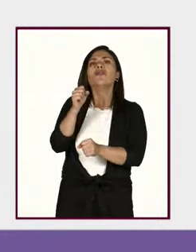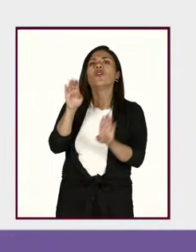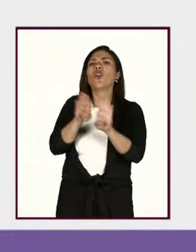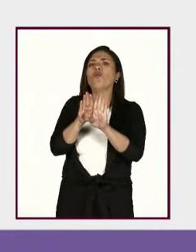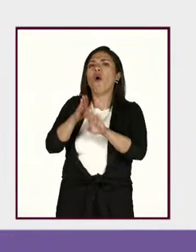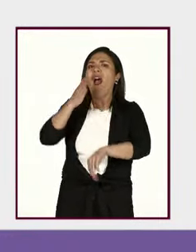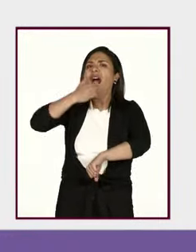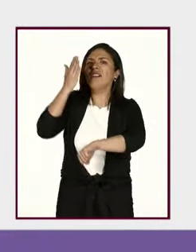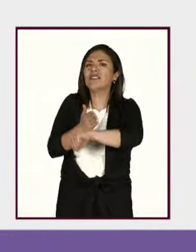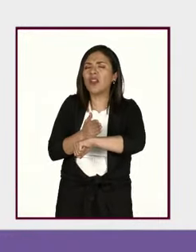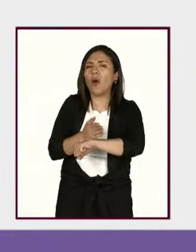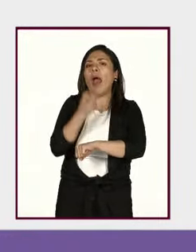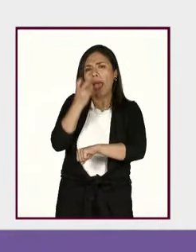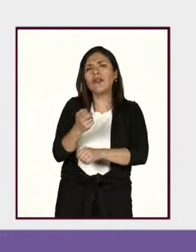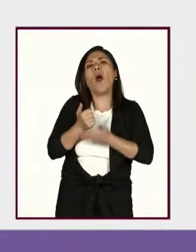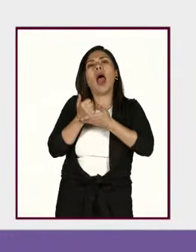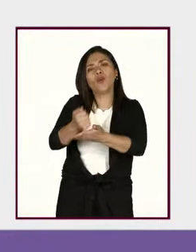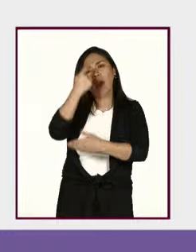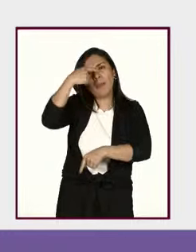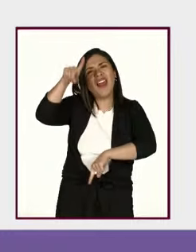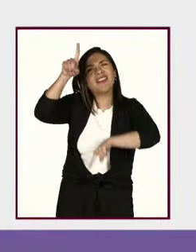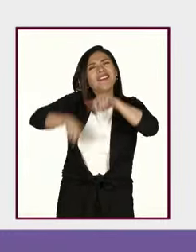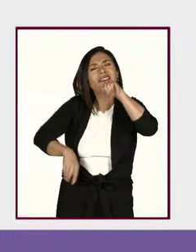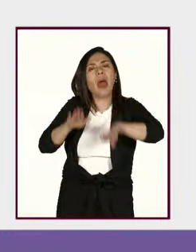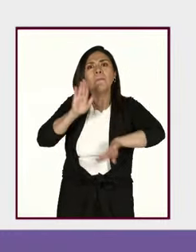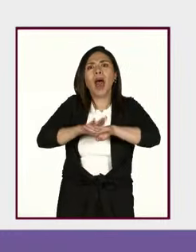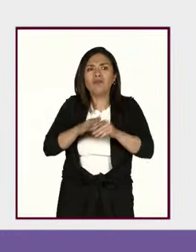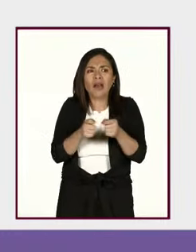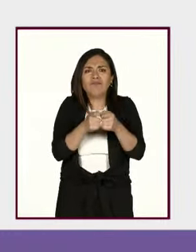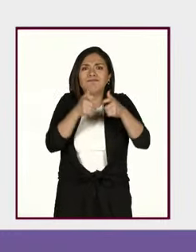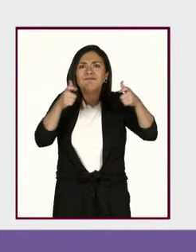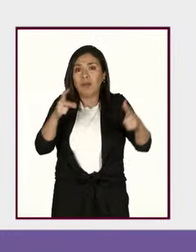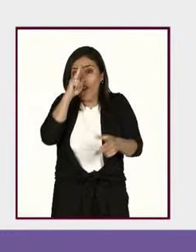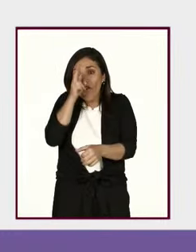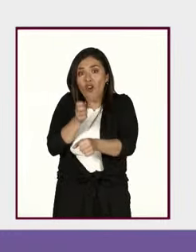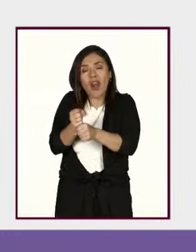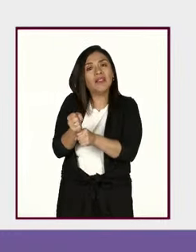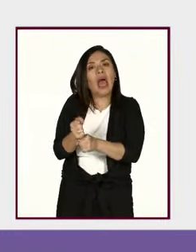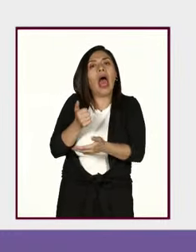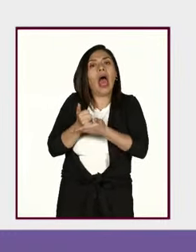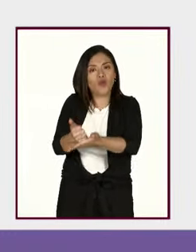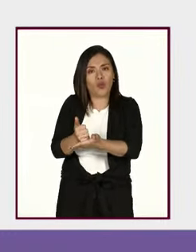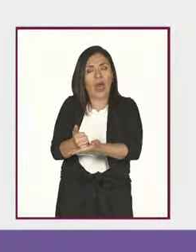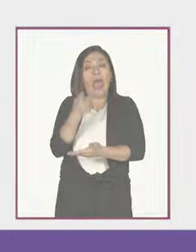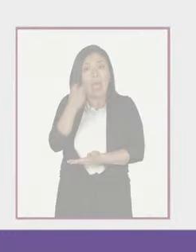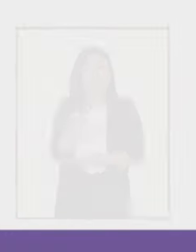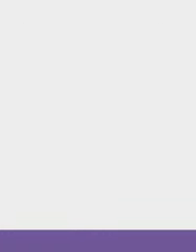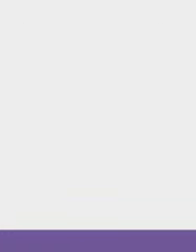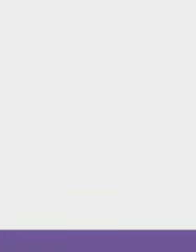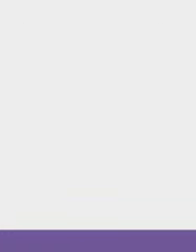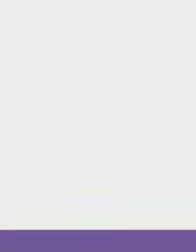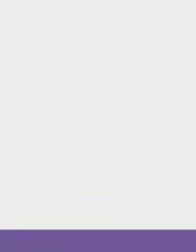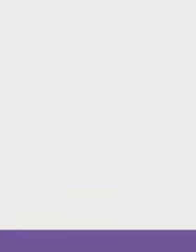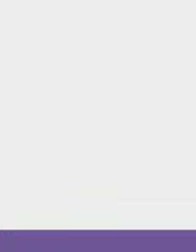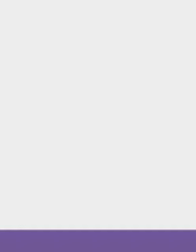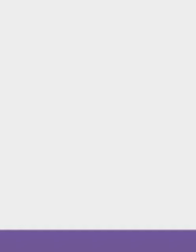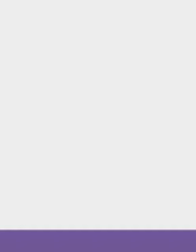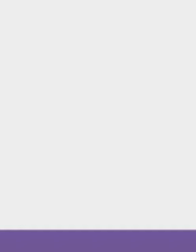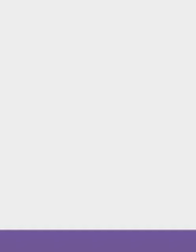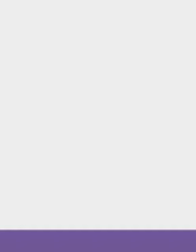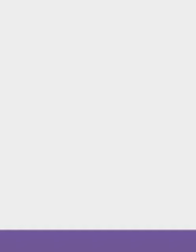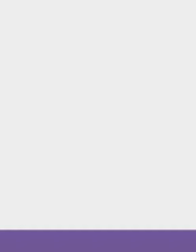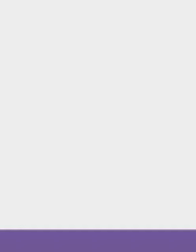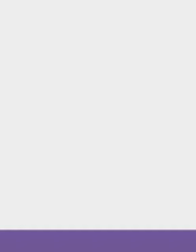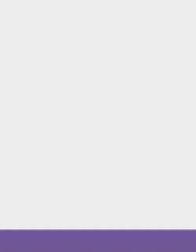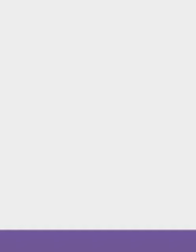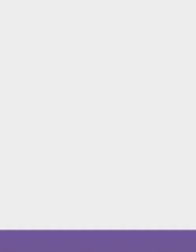las cadenas de la violencia y yo creo que en eso las escuelas las comunidades educativas pueden hacer mucho habría que establecer